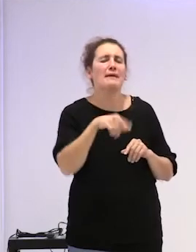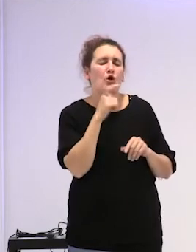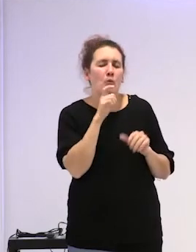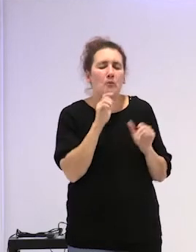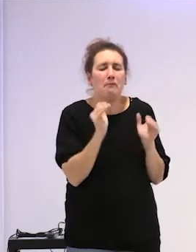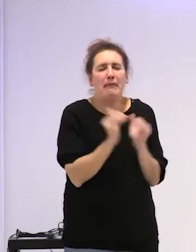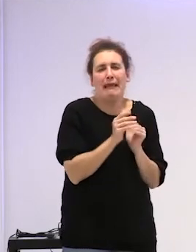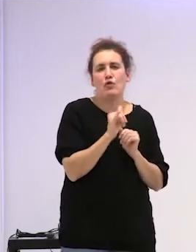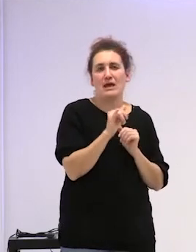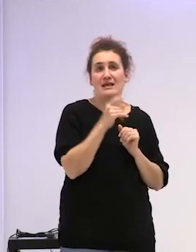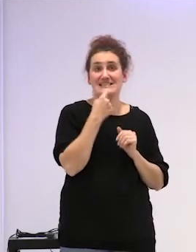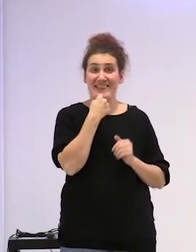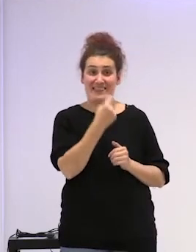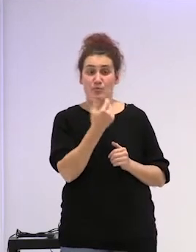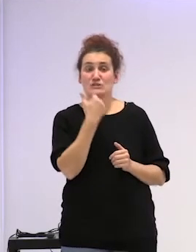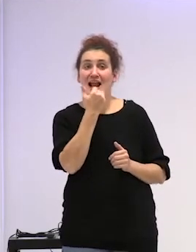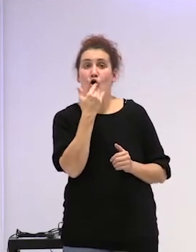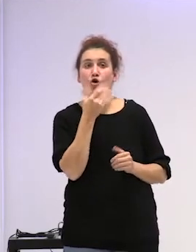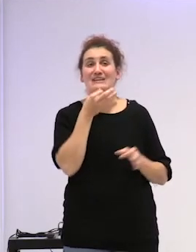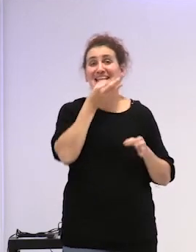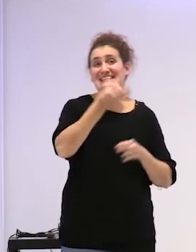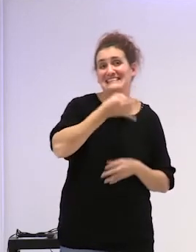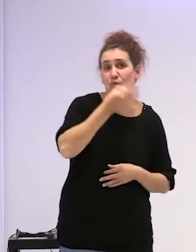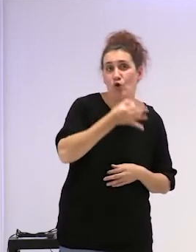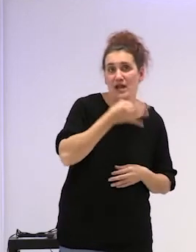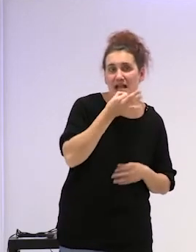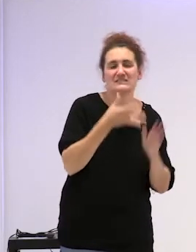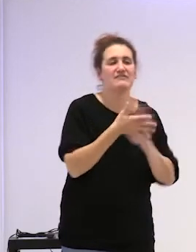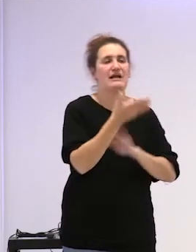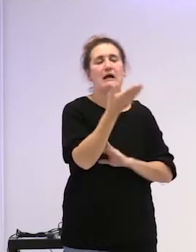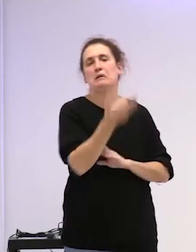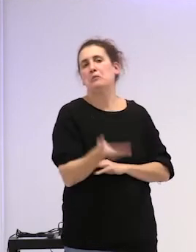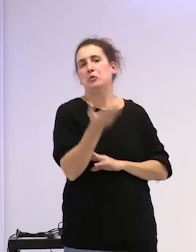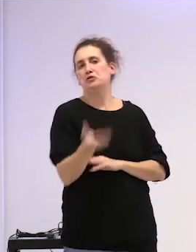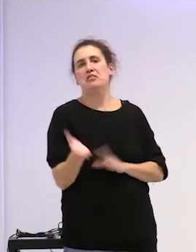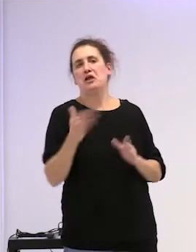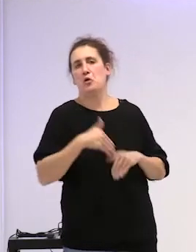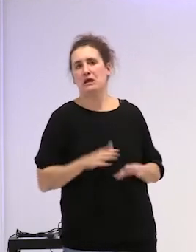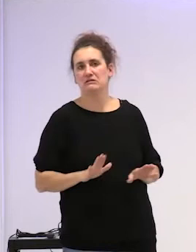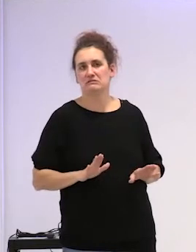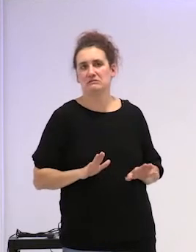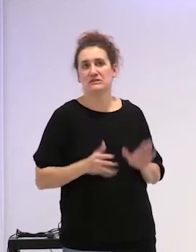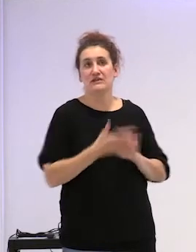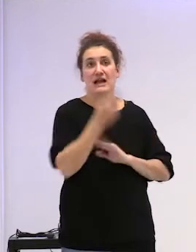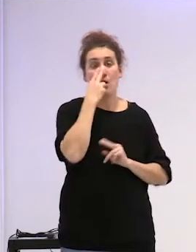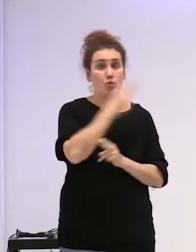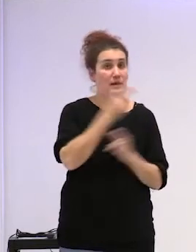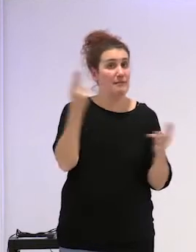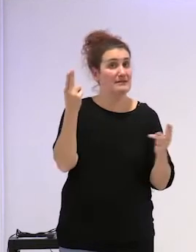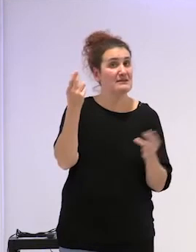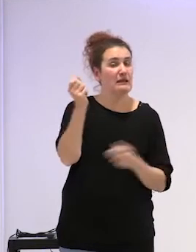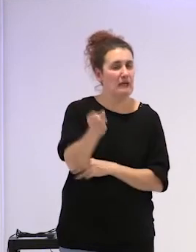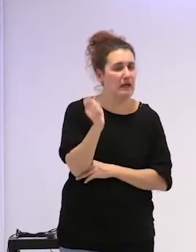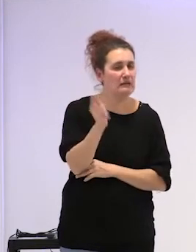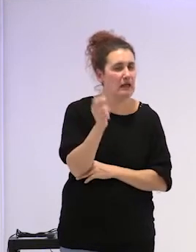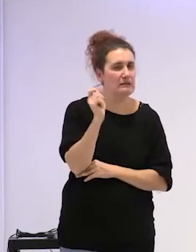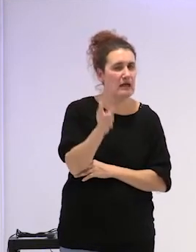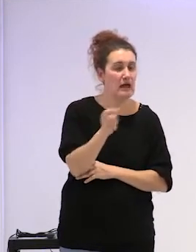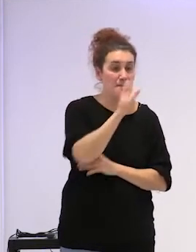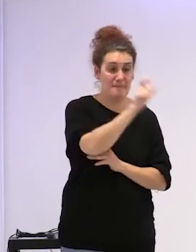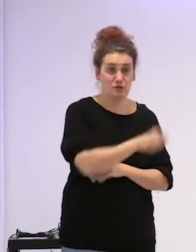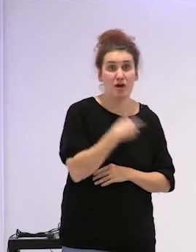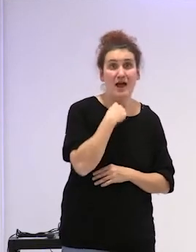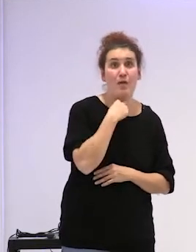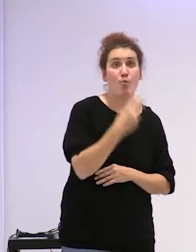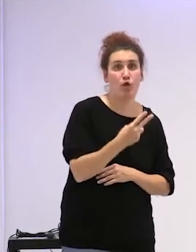decimos que algo es testimonial estamos diciendo que no tiene importancia entonces públicamente en muchas ocasiones la voz de la persona